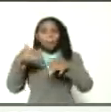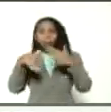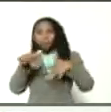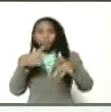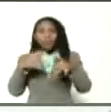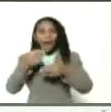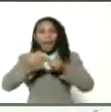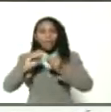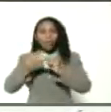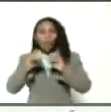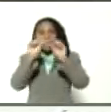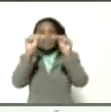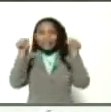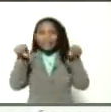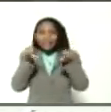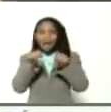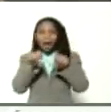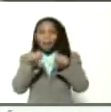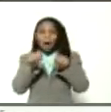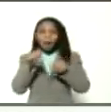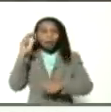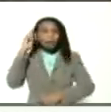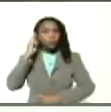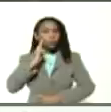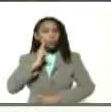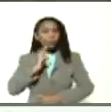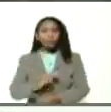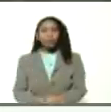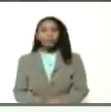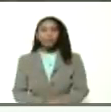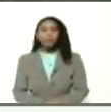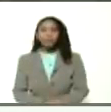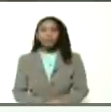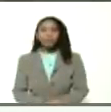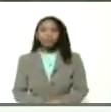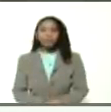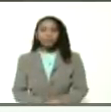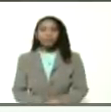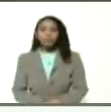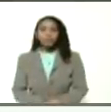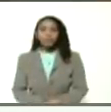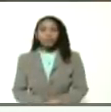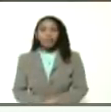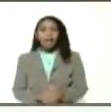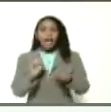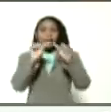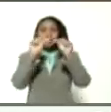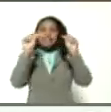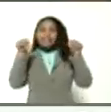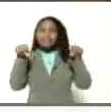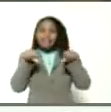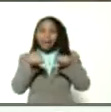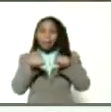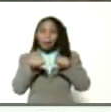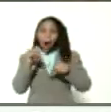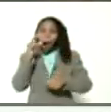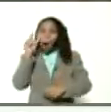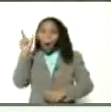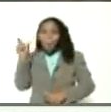Simón Bolívar? En el sistema del maestro Abreu,